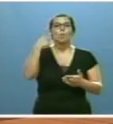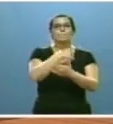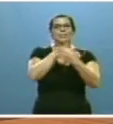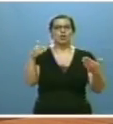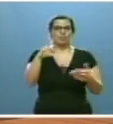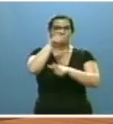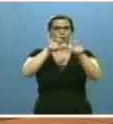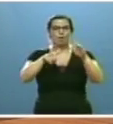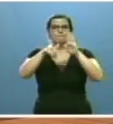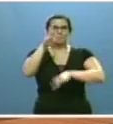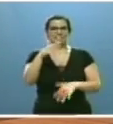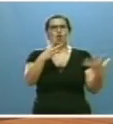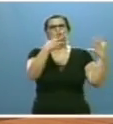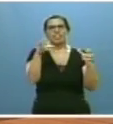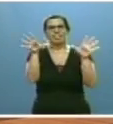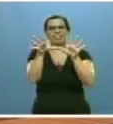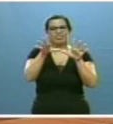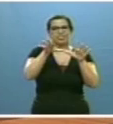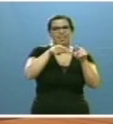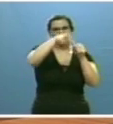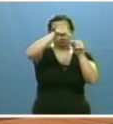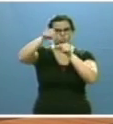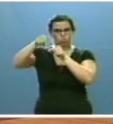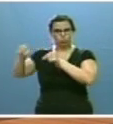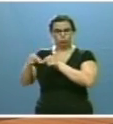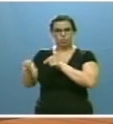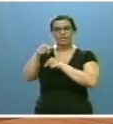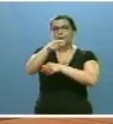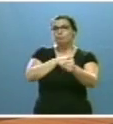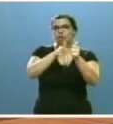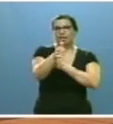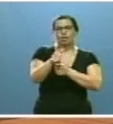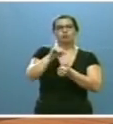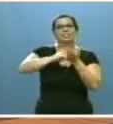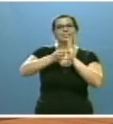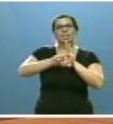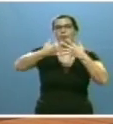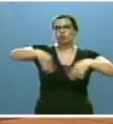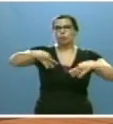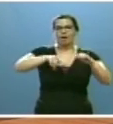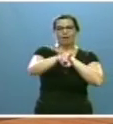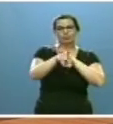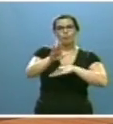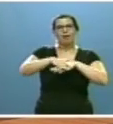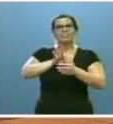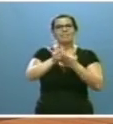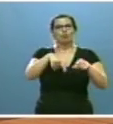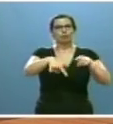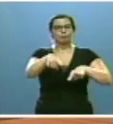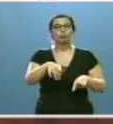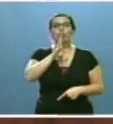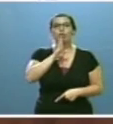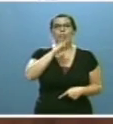rutas. Su aplicación será prioritaria como sistema ordinario de gestión de los servicios de transporte en los